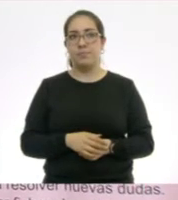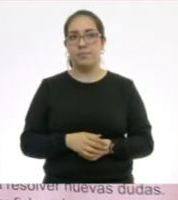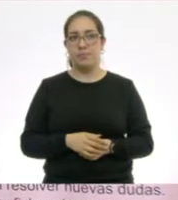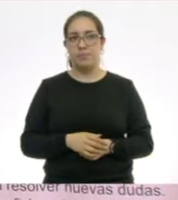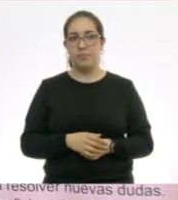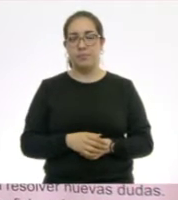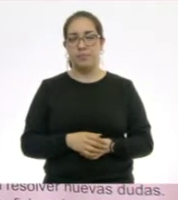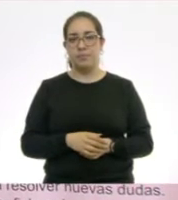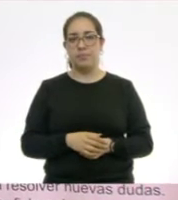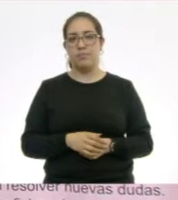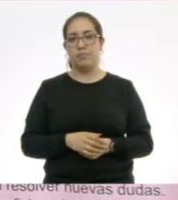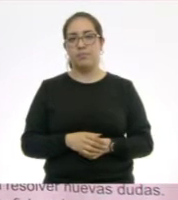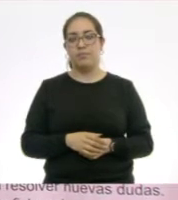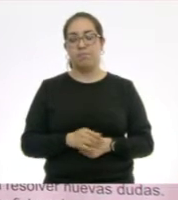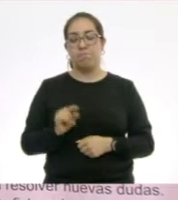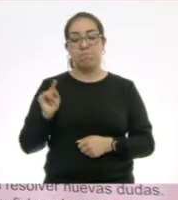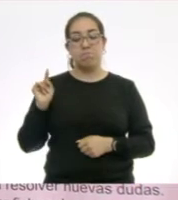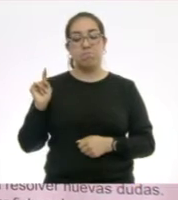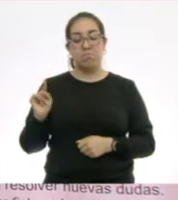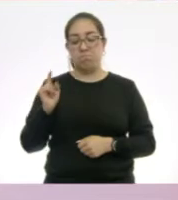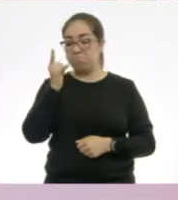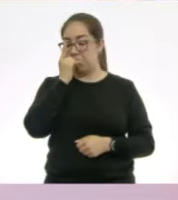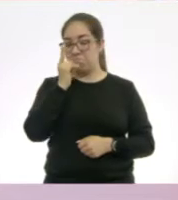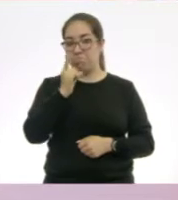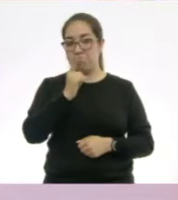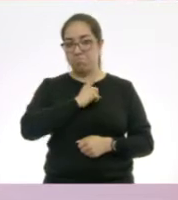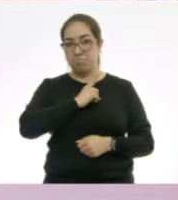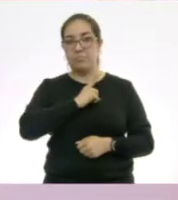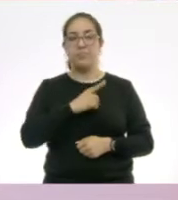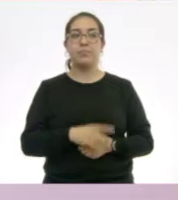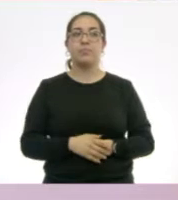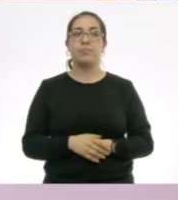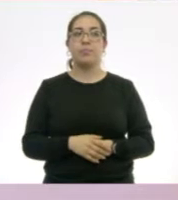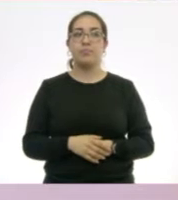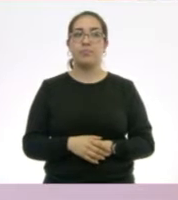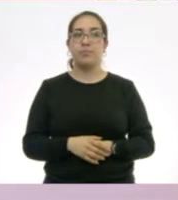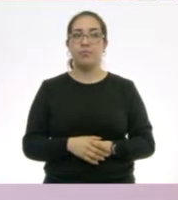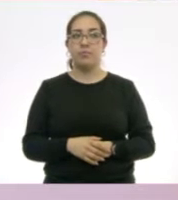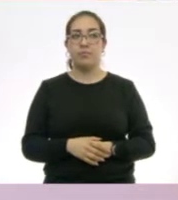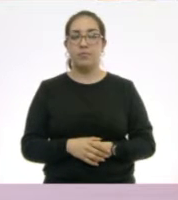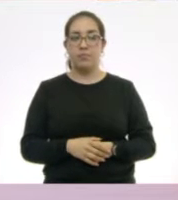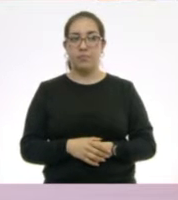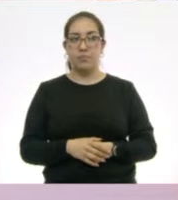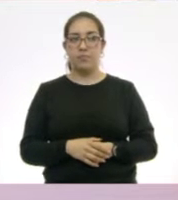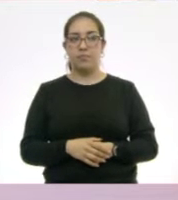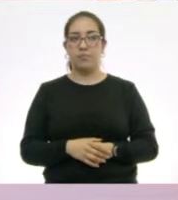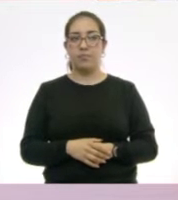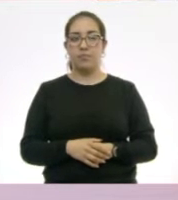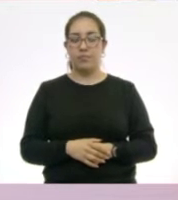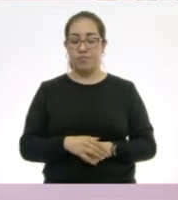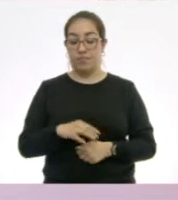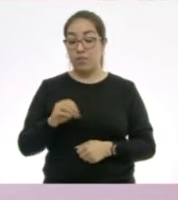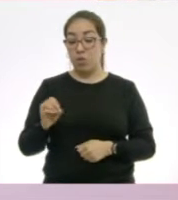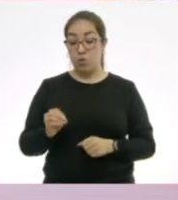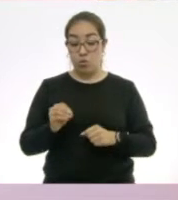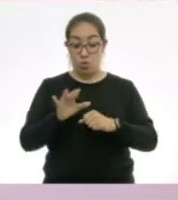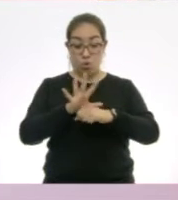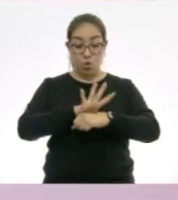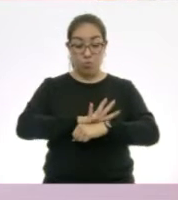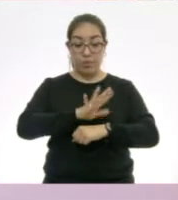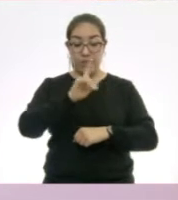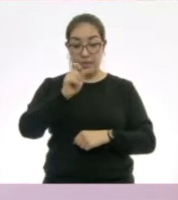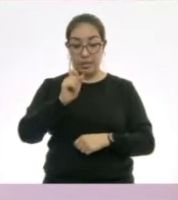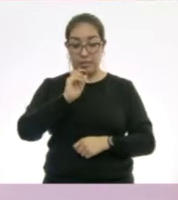Lo que sabe Jorge es que el COVID es un virus muy